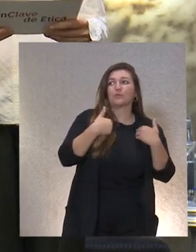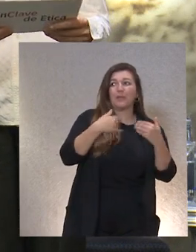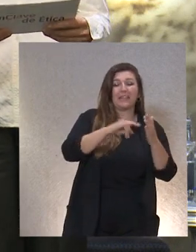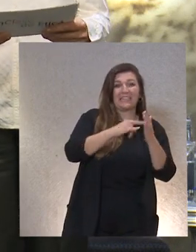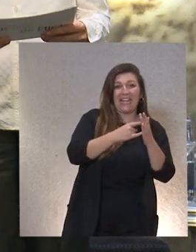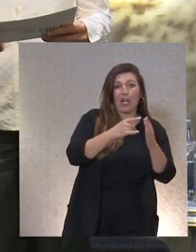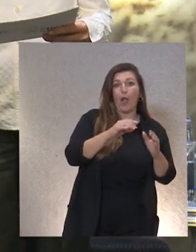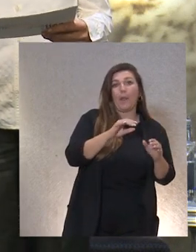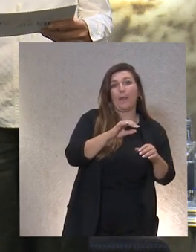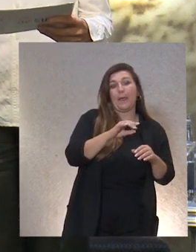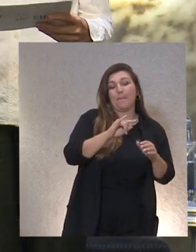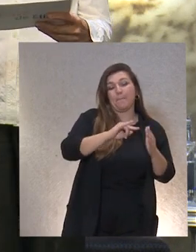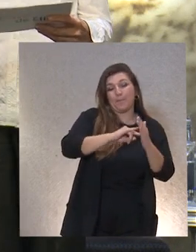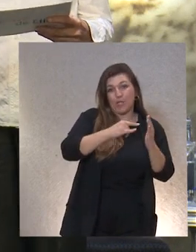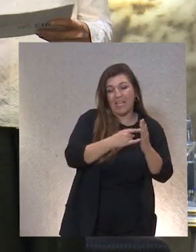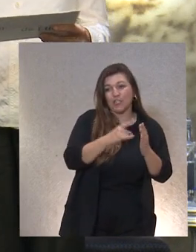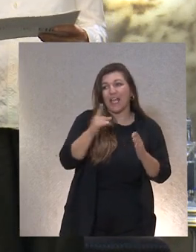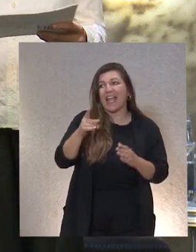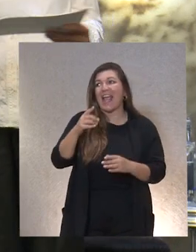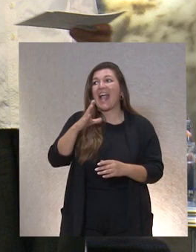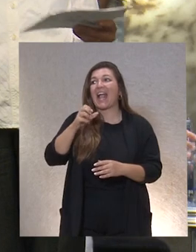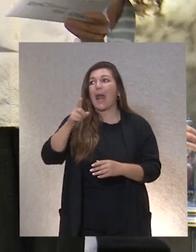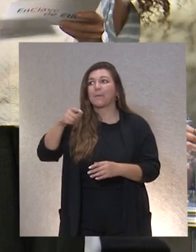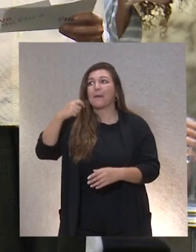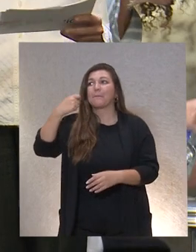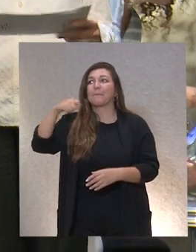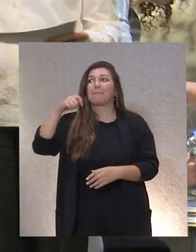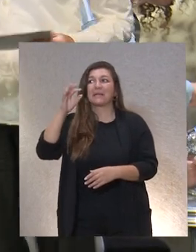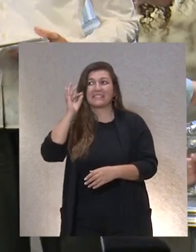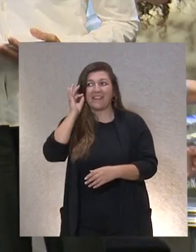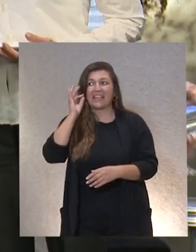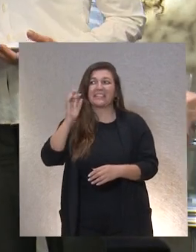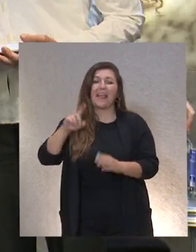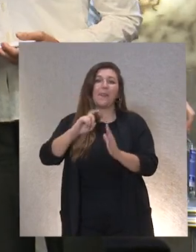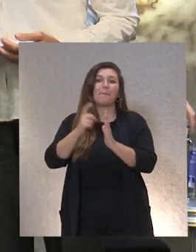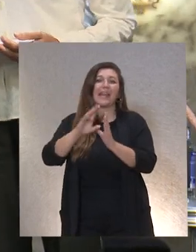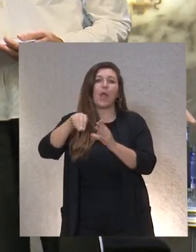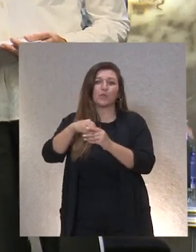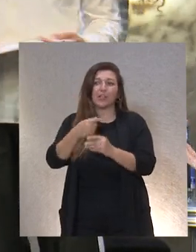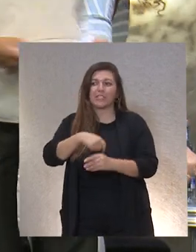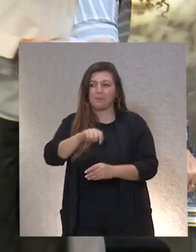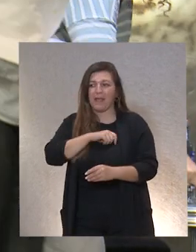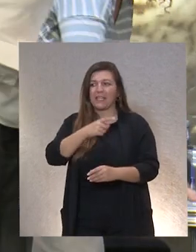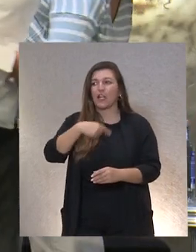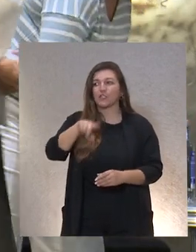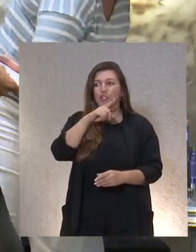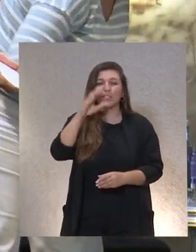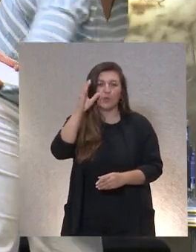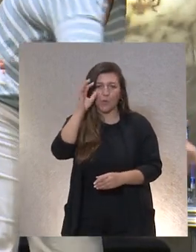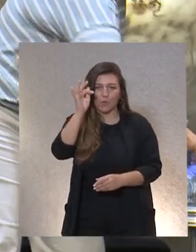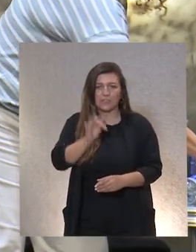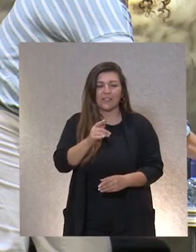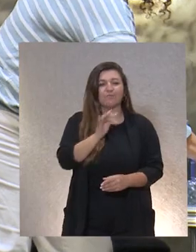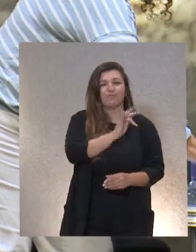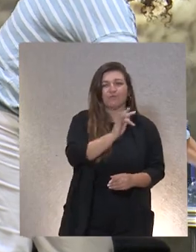proyecto y Carmen como sabéis es la presidenta de plena inclusión España os escuchamos es